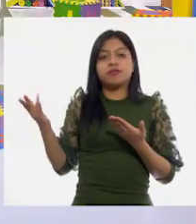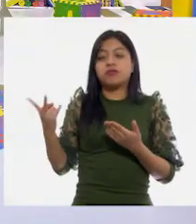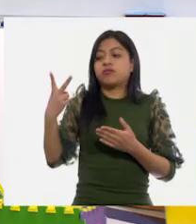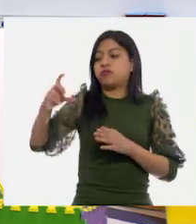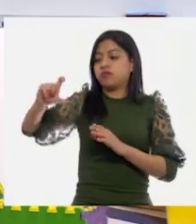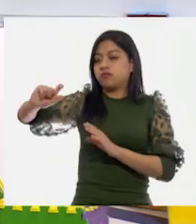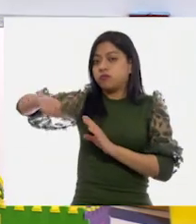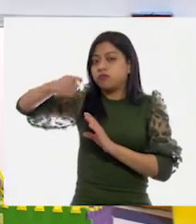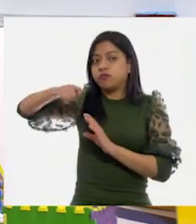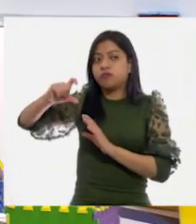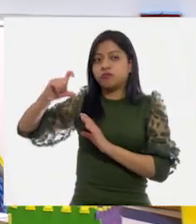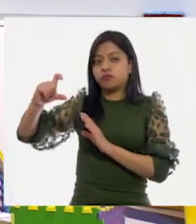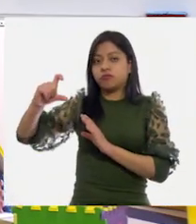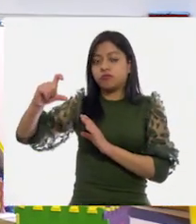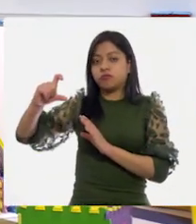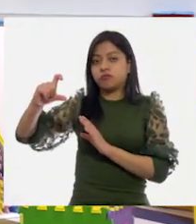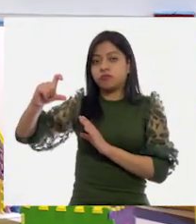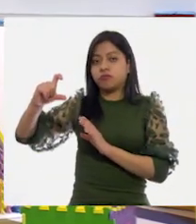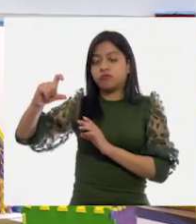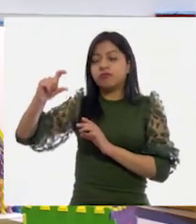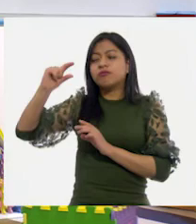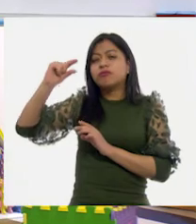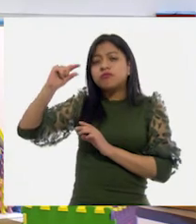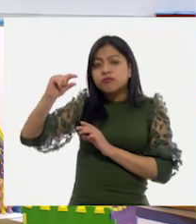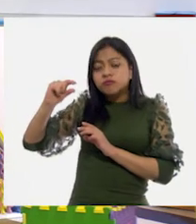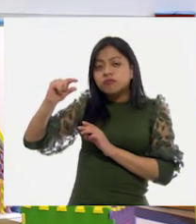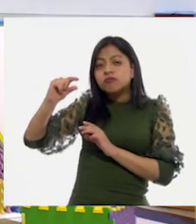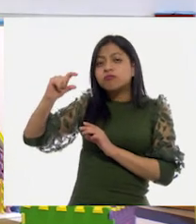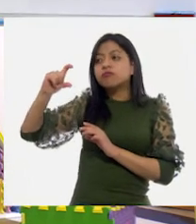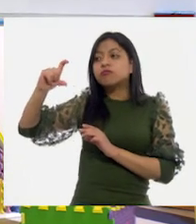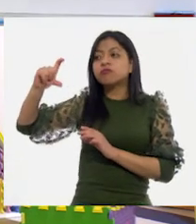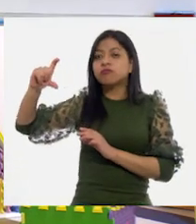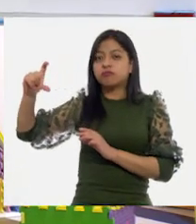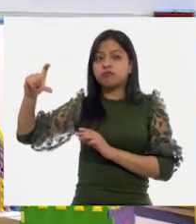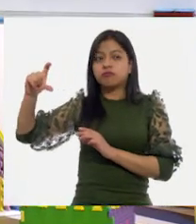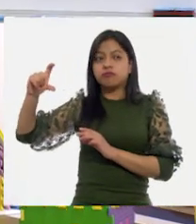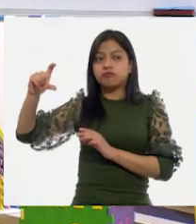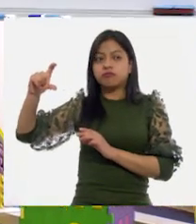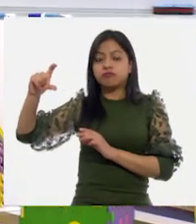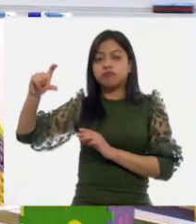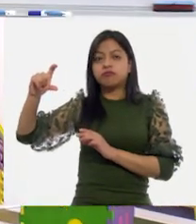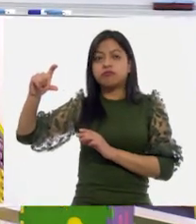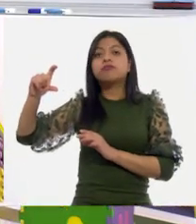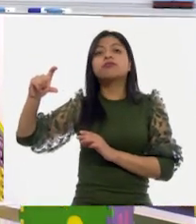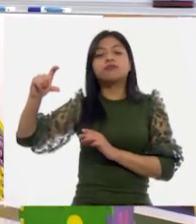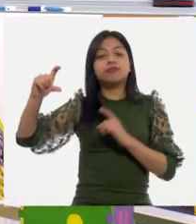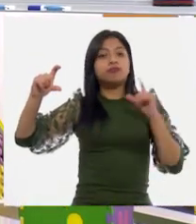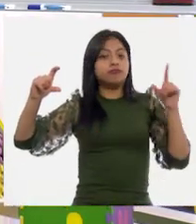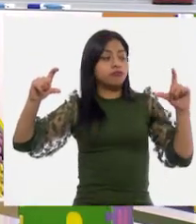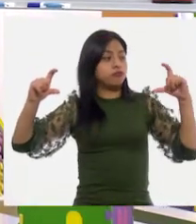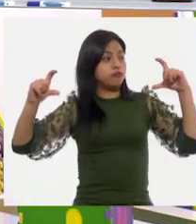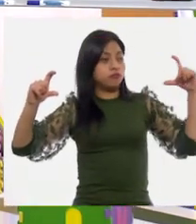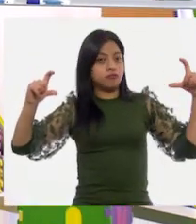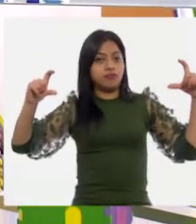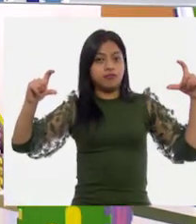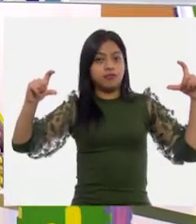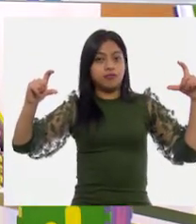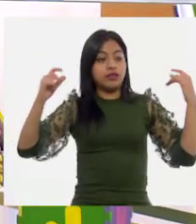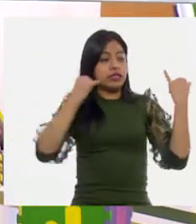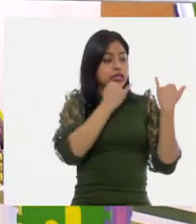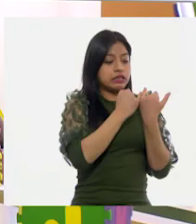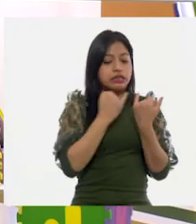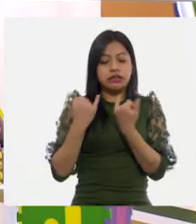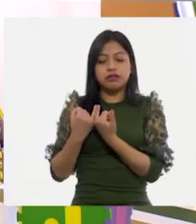cuchara, que está un poco más pequeña que la que ella tiene y está muy chiquita. Cuando ella me pidió que vaciara las cinco